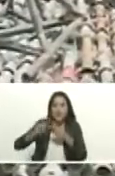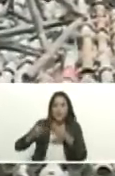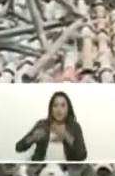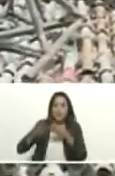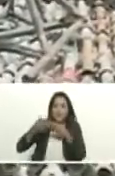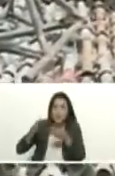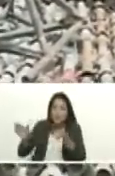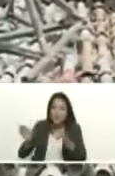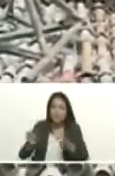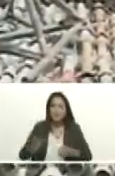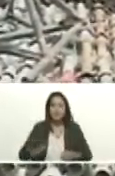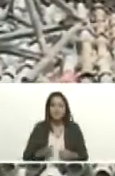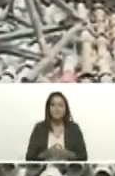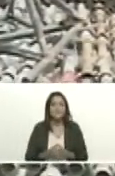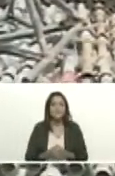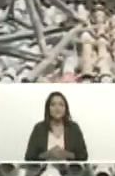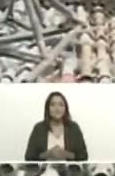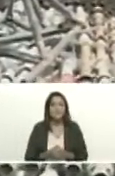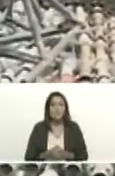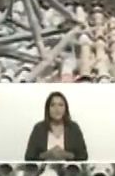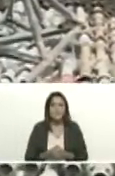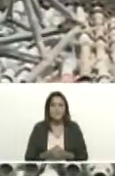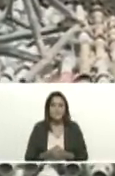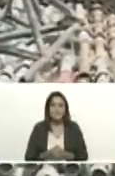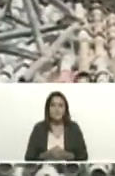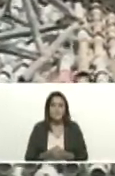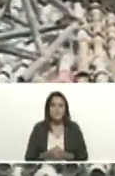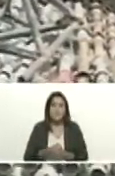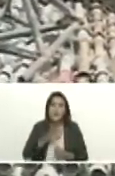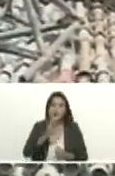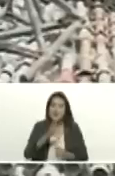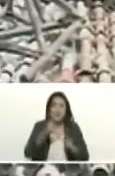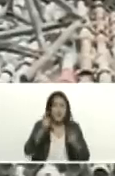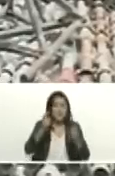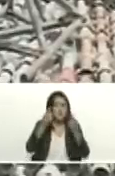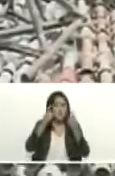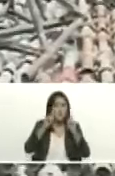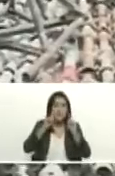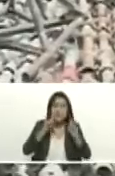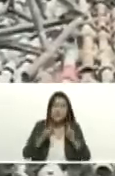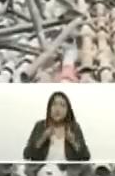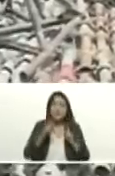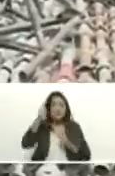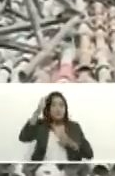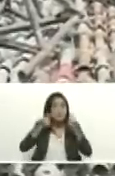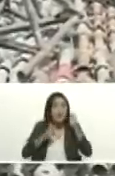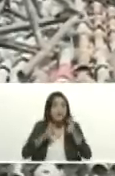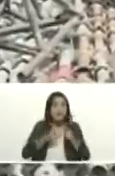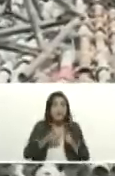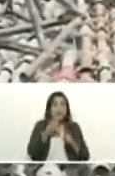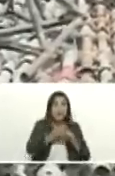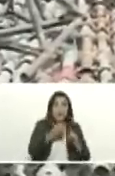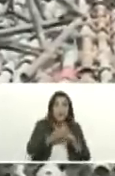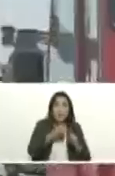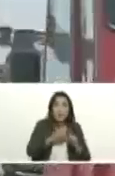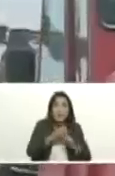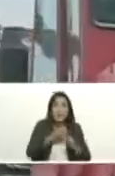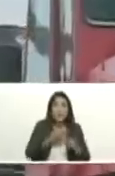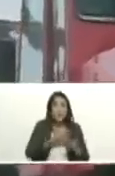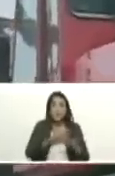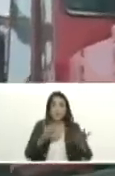empoderamiento de nuestro pueblo entendiendo que en la visión de nuestro comandante Chávez la solución la lucha en contra de la revolución pasa